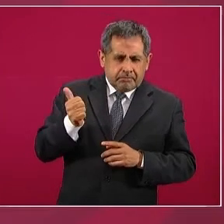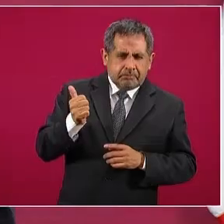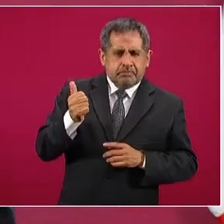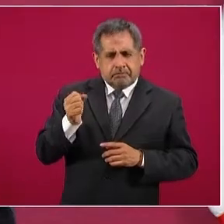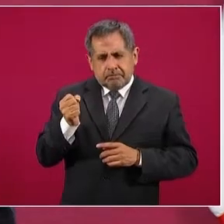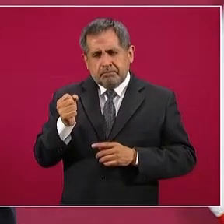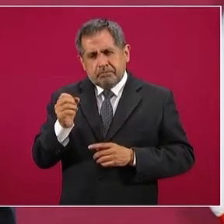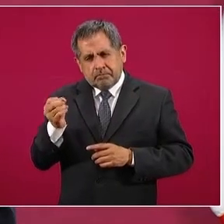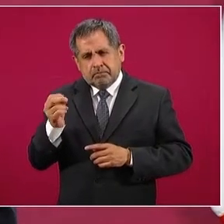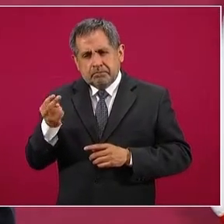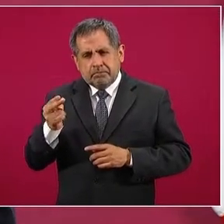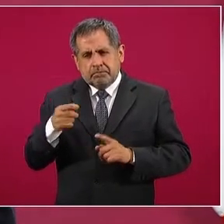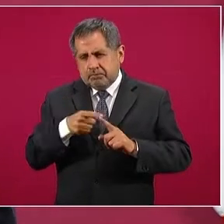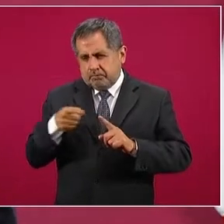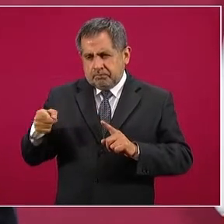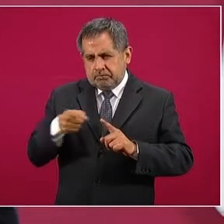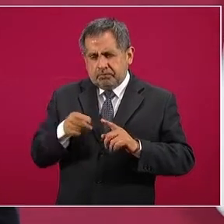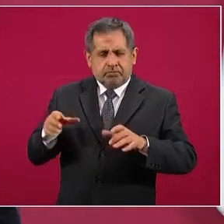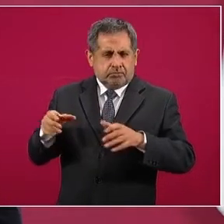octubre y noviembre, básicamente.